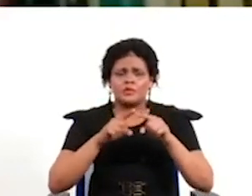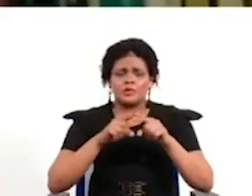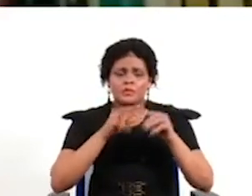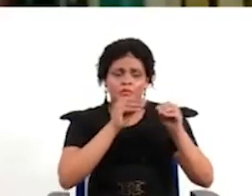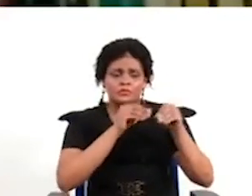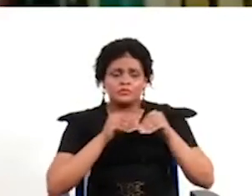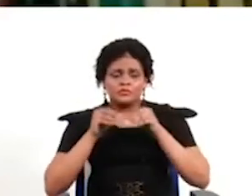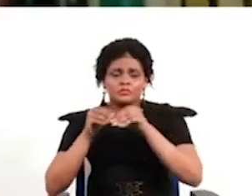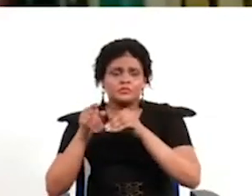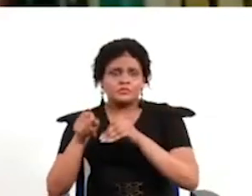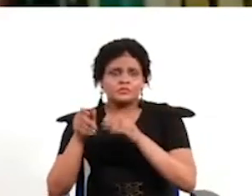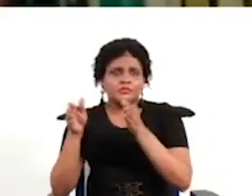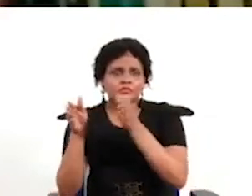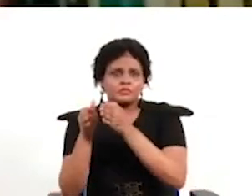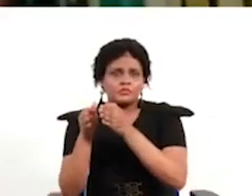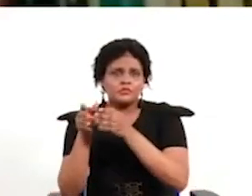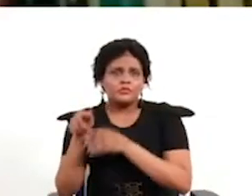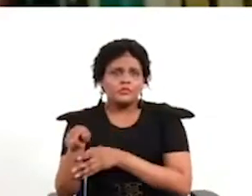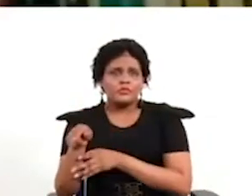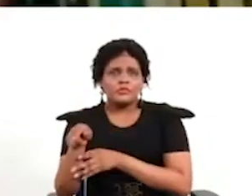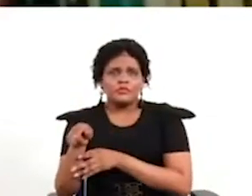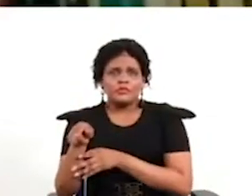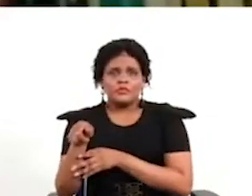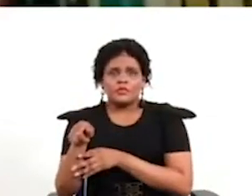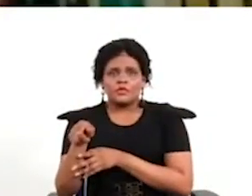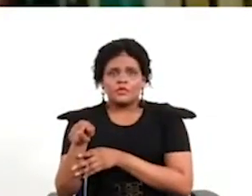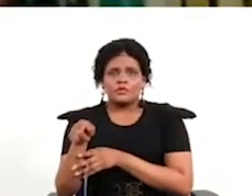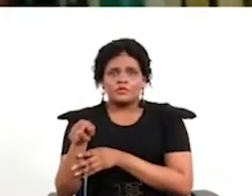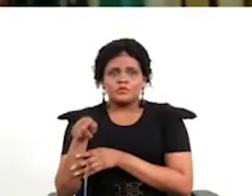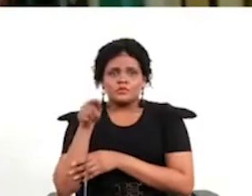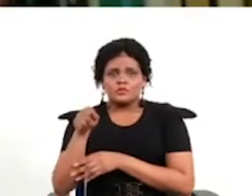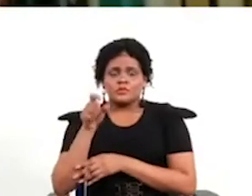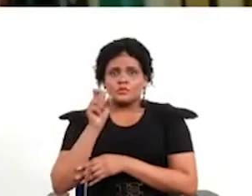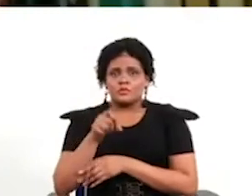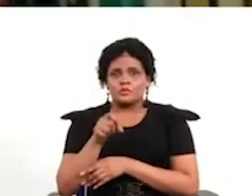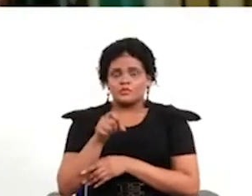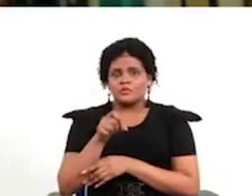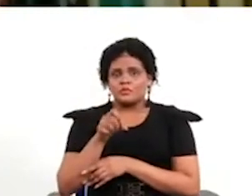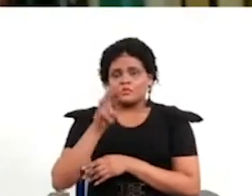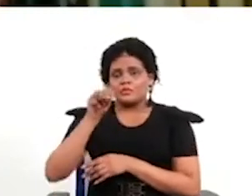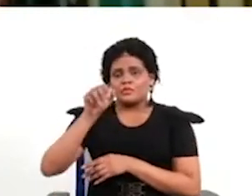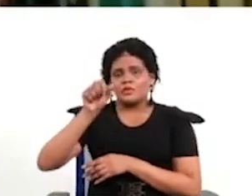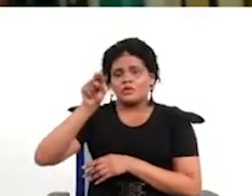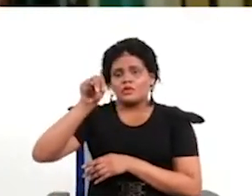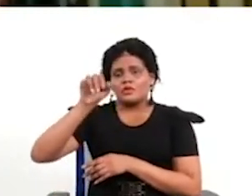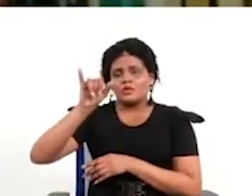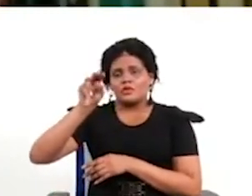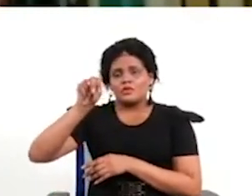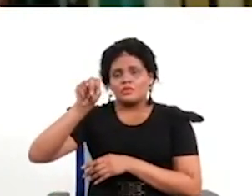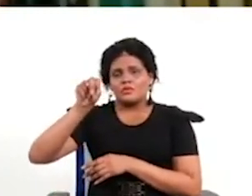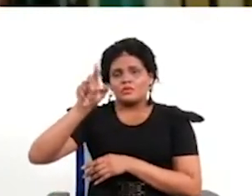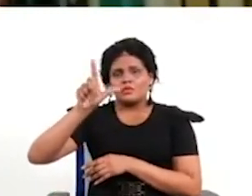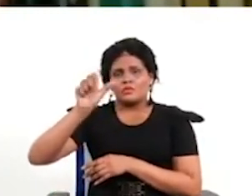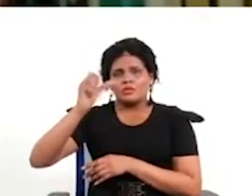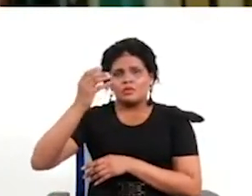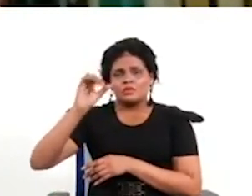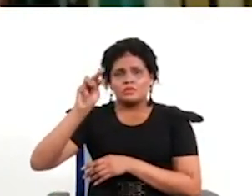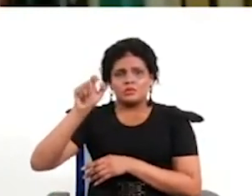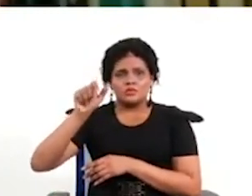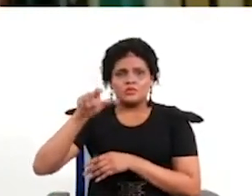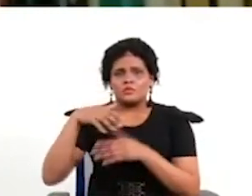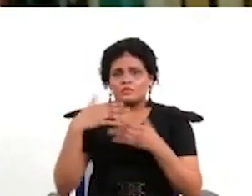quede susceptible a manipulaciones de ciertos grupos y demás entonces debe darse con la misma